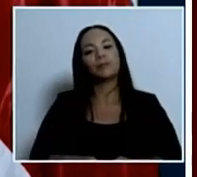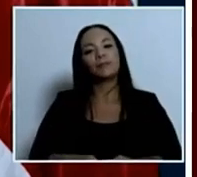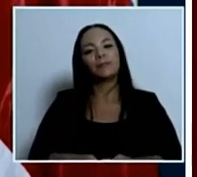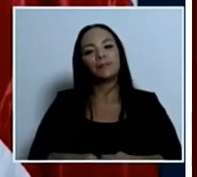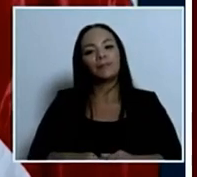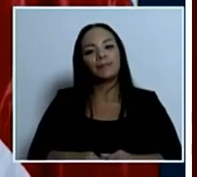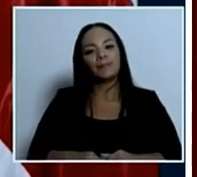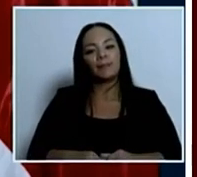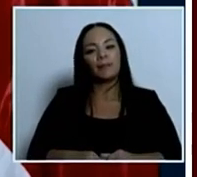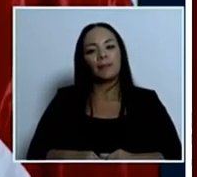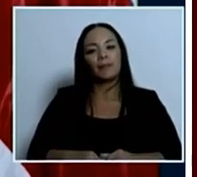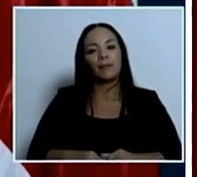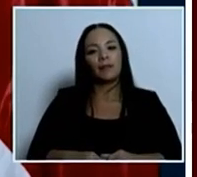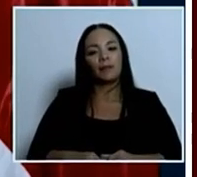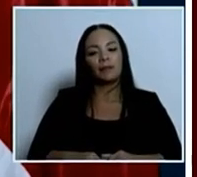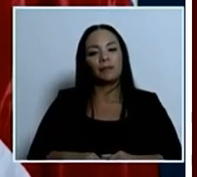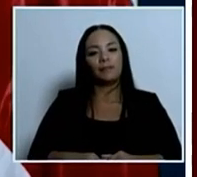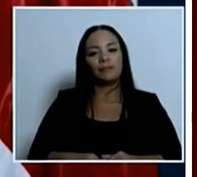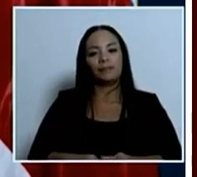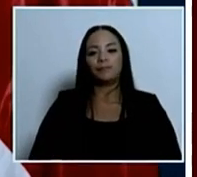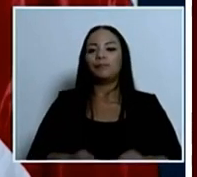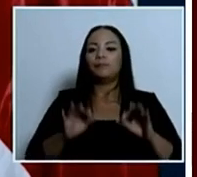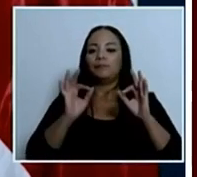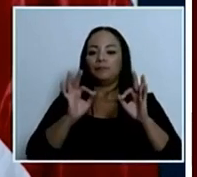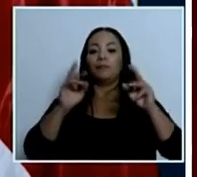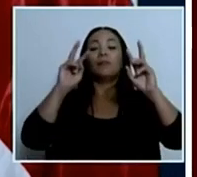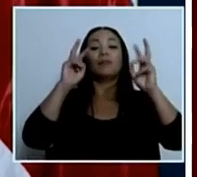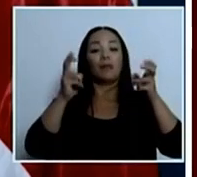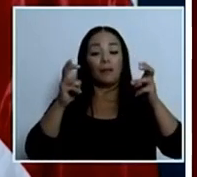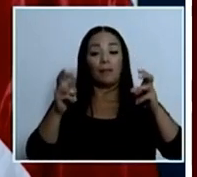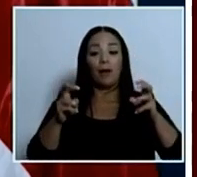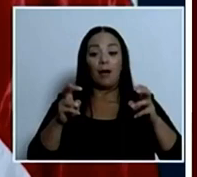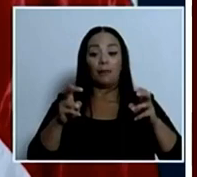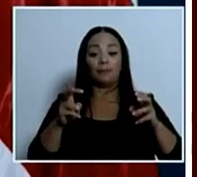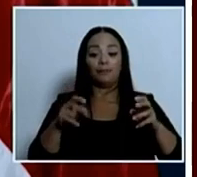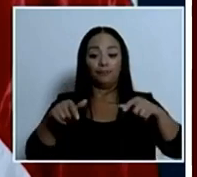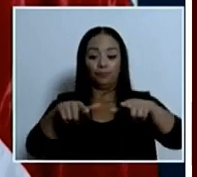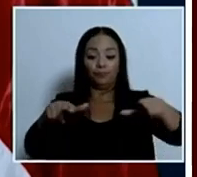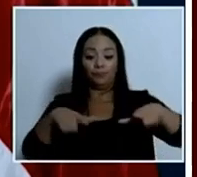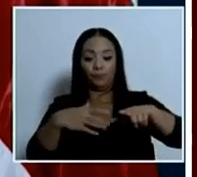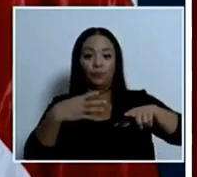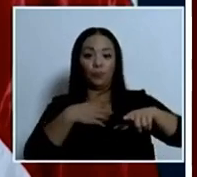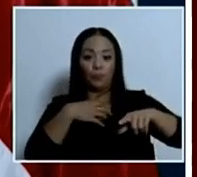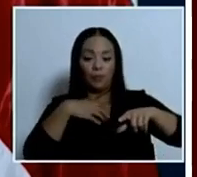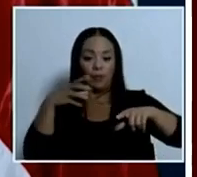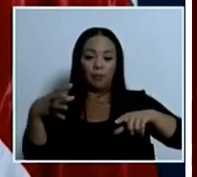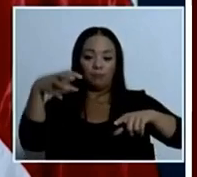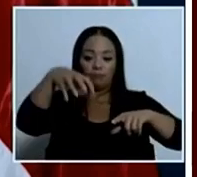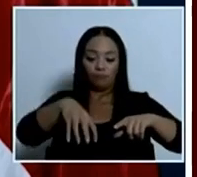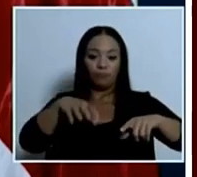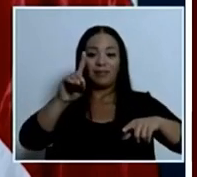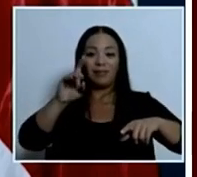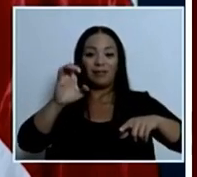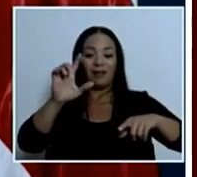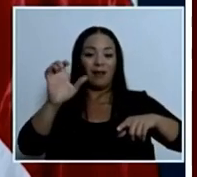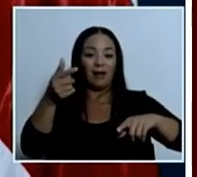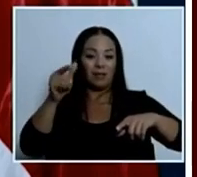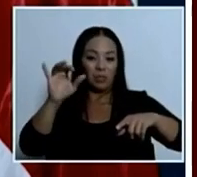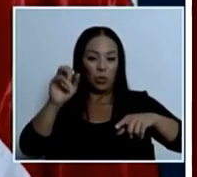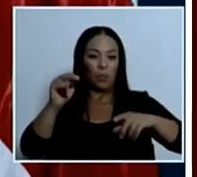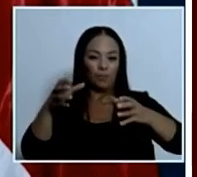sobre el título de propiedad donde está la delegación es un tema administrativo